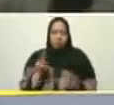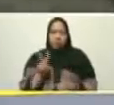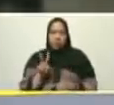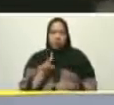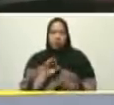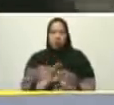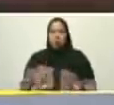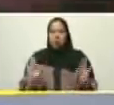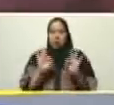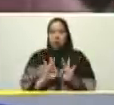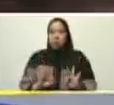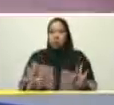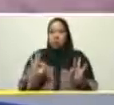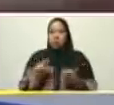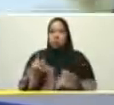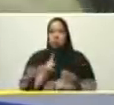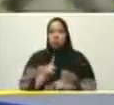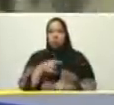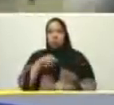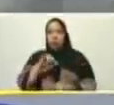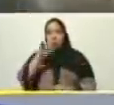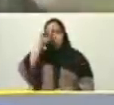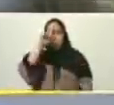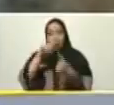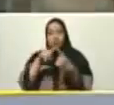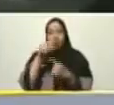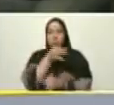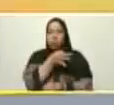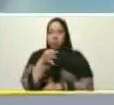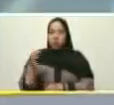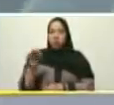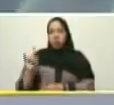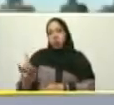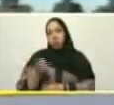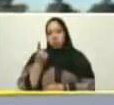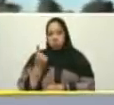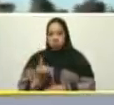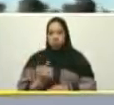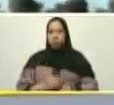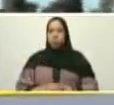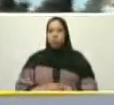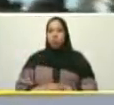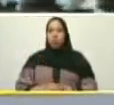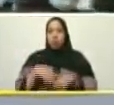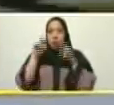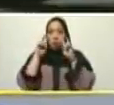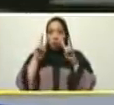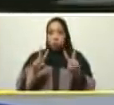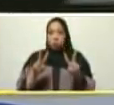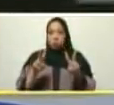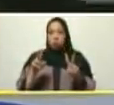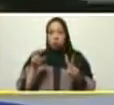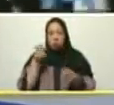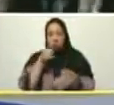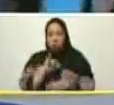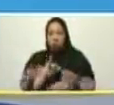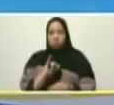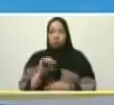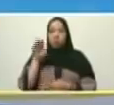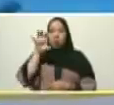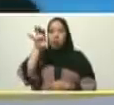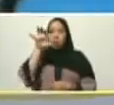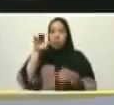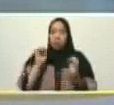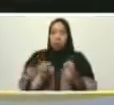Siempre tuvo la visión correcta, en primer lugar. Y la visión correcta era la visión de la patria